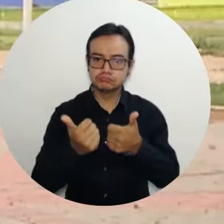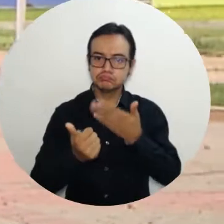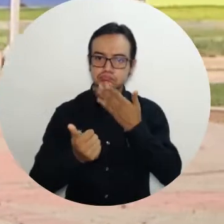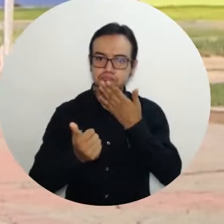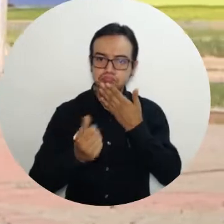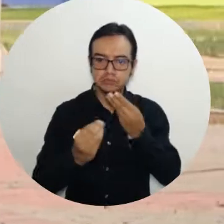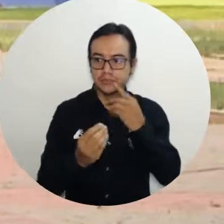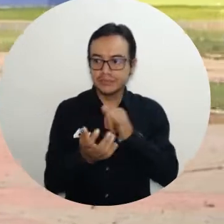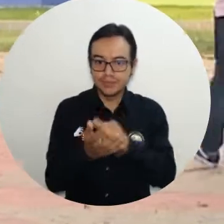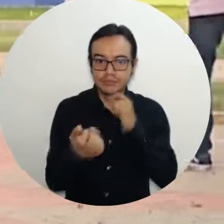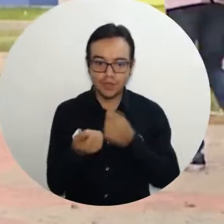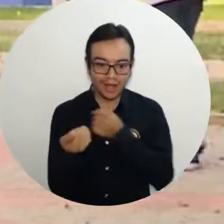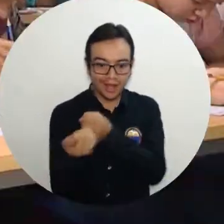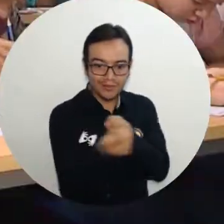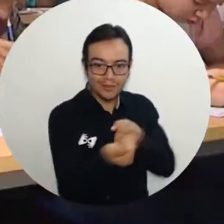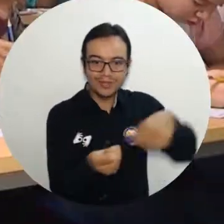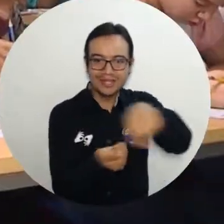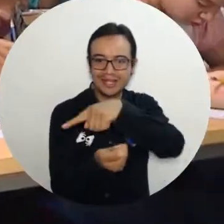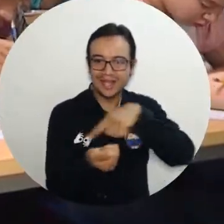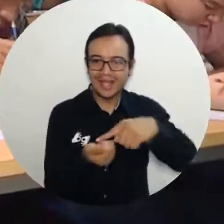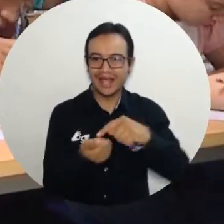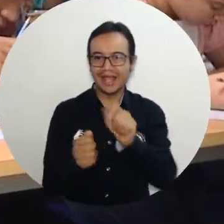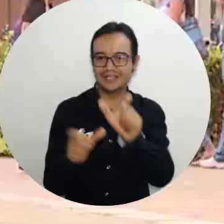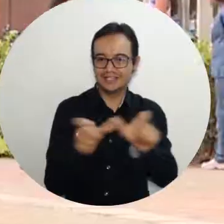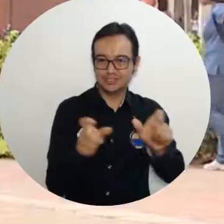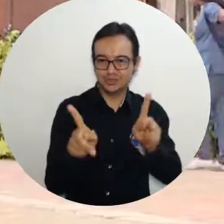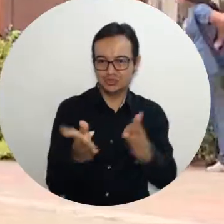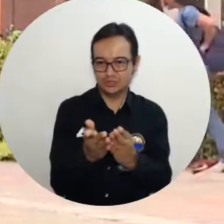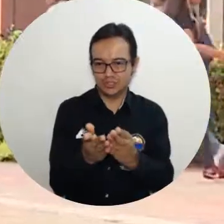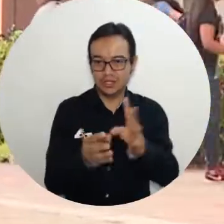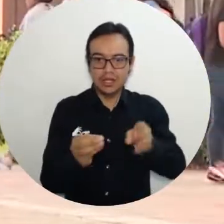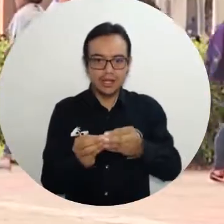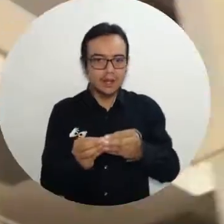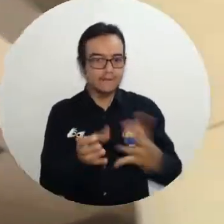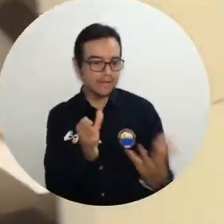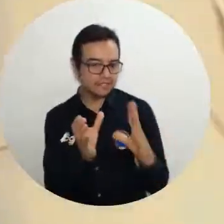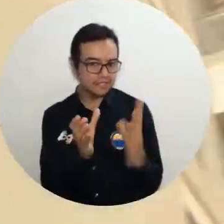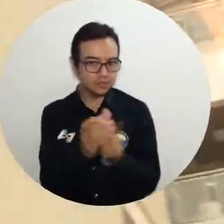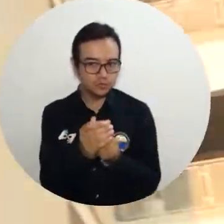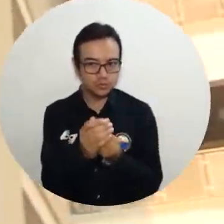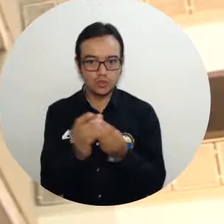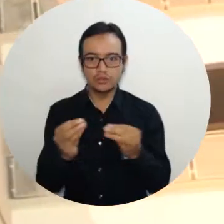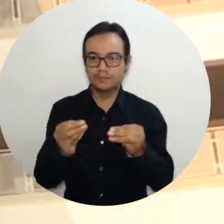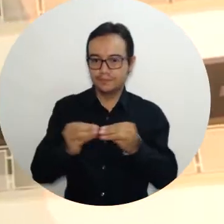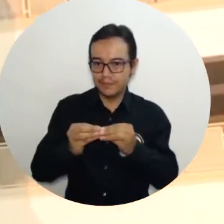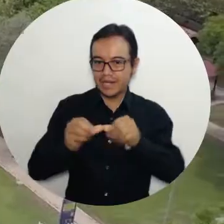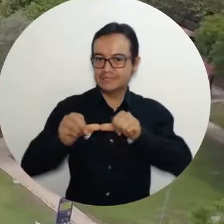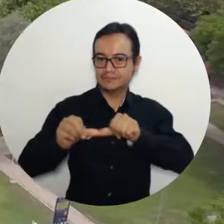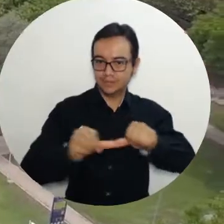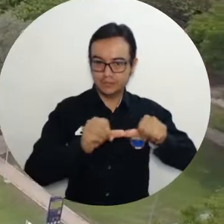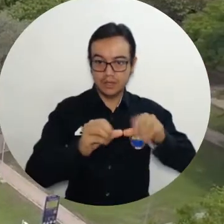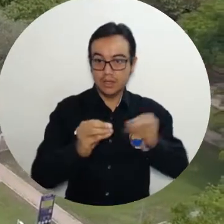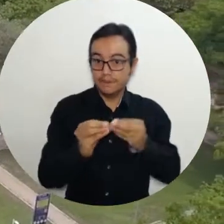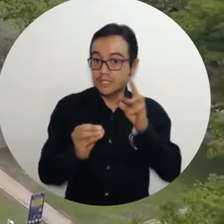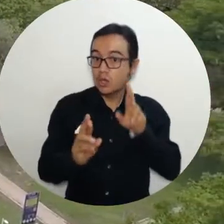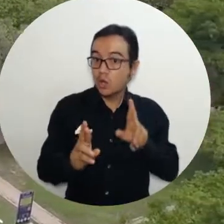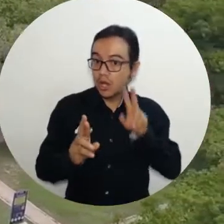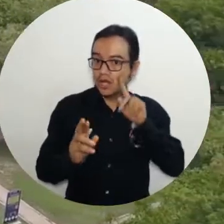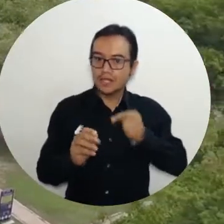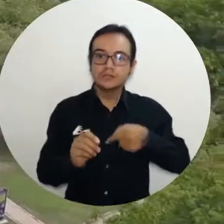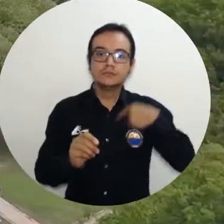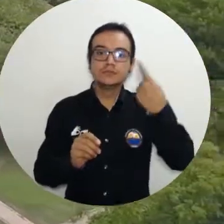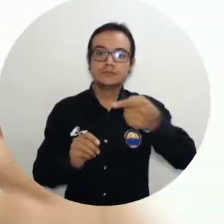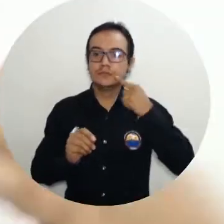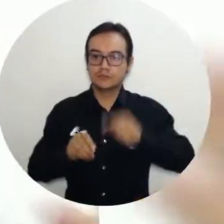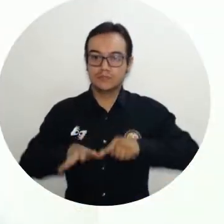para el tema de las ayudantías académicas, programas de inclusión y permanencia. También se garantizó que para el próximo semestre, si tenemos un